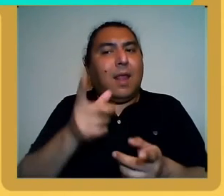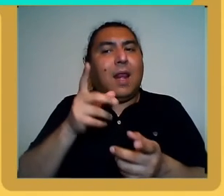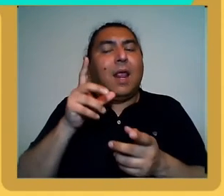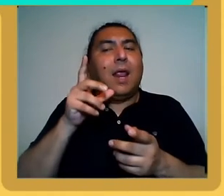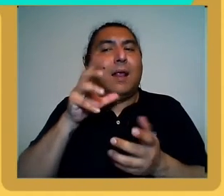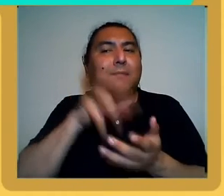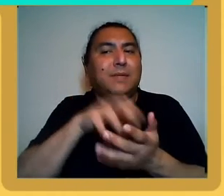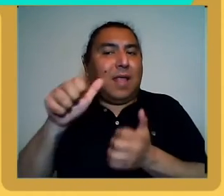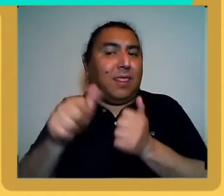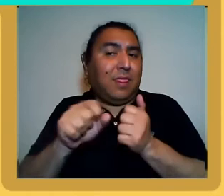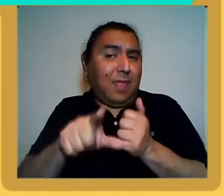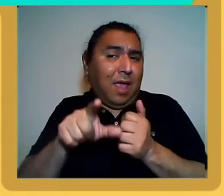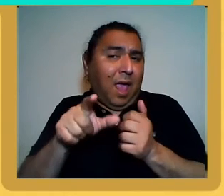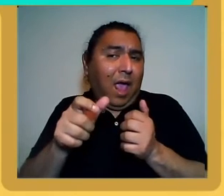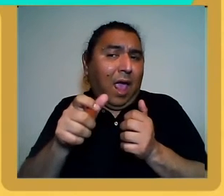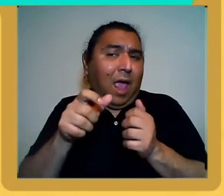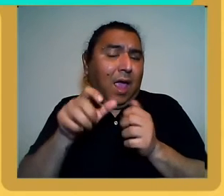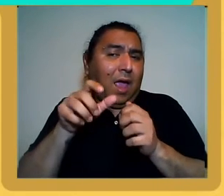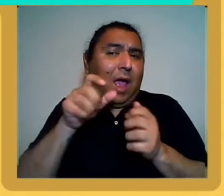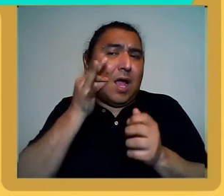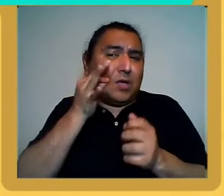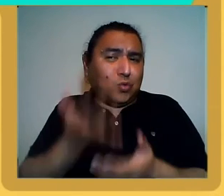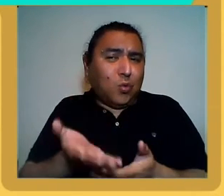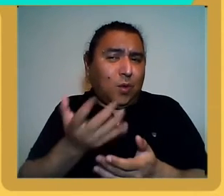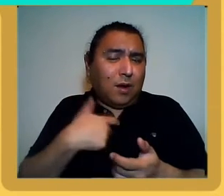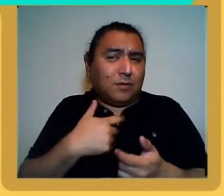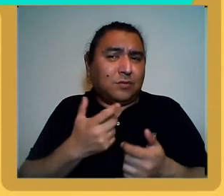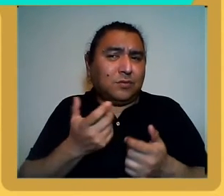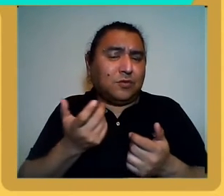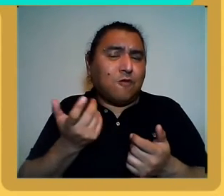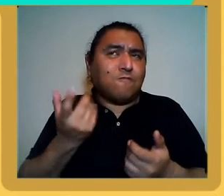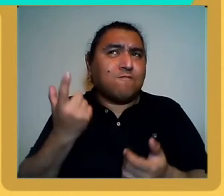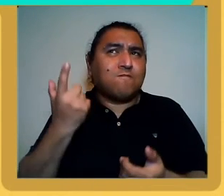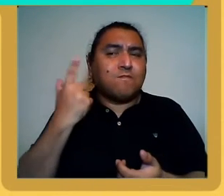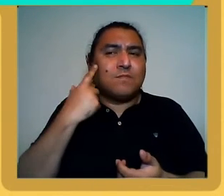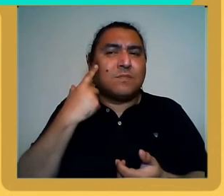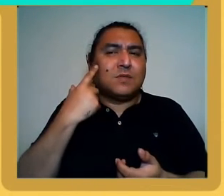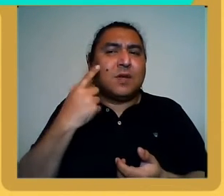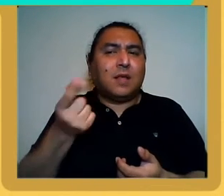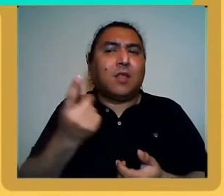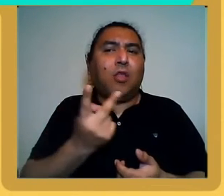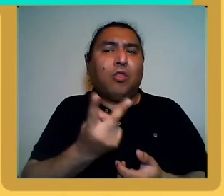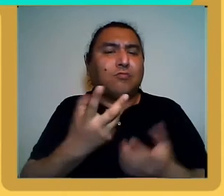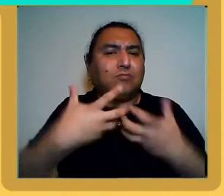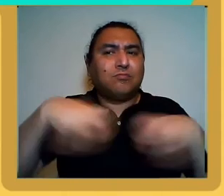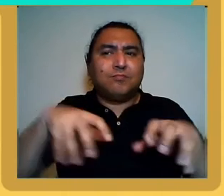y bueno yo diría que estas son las dos grandes emprendimientos